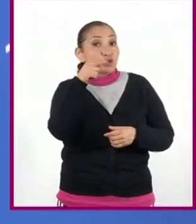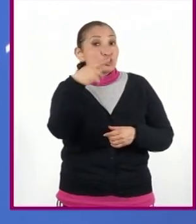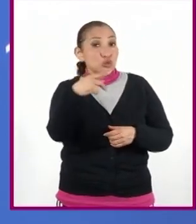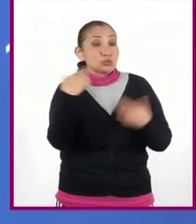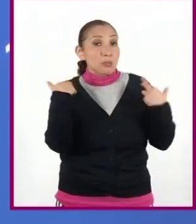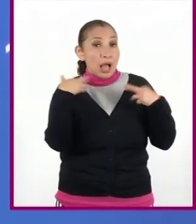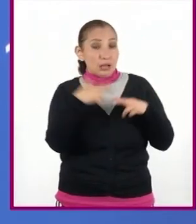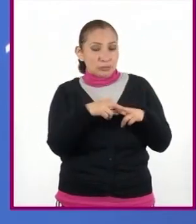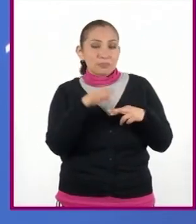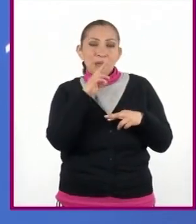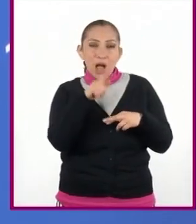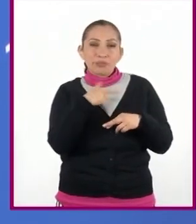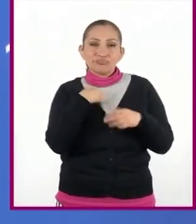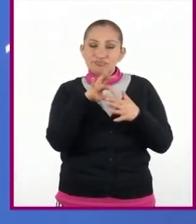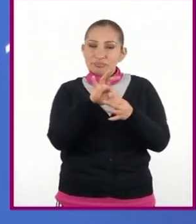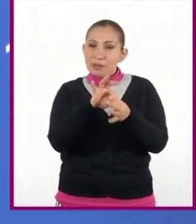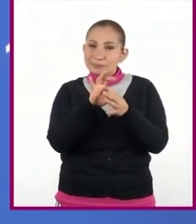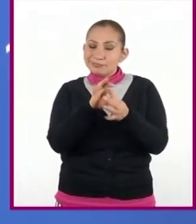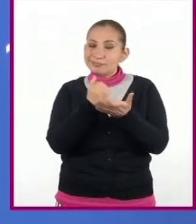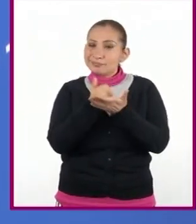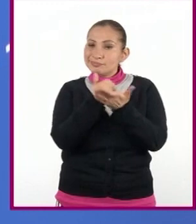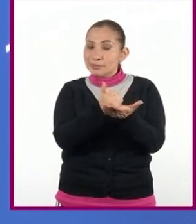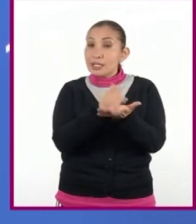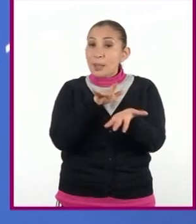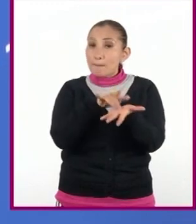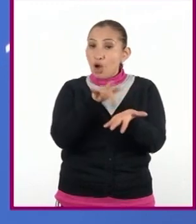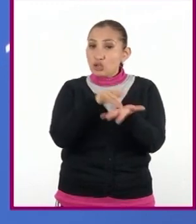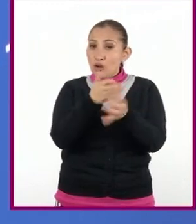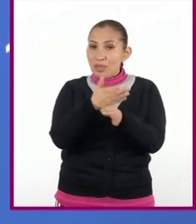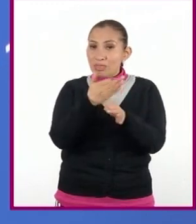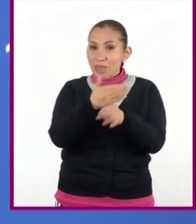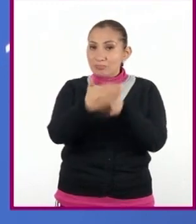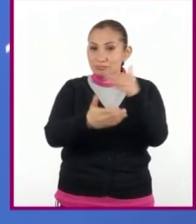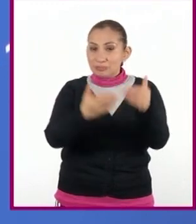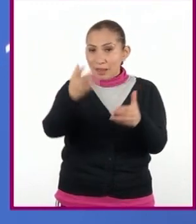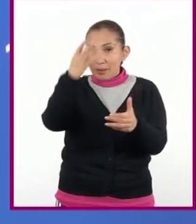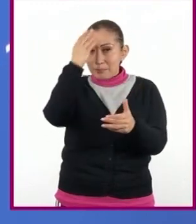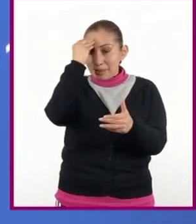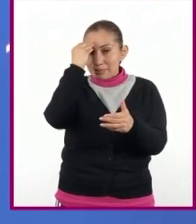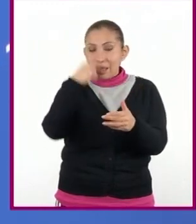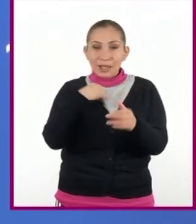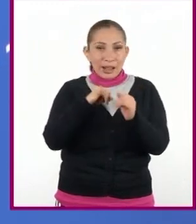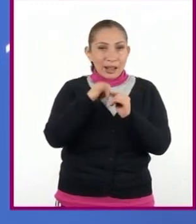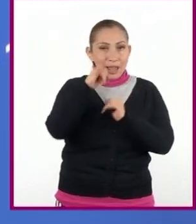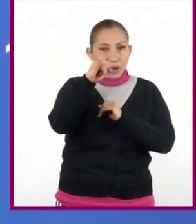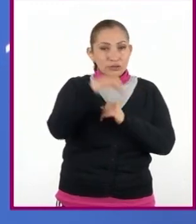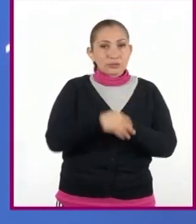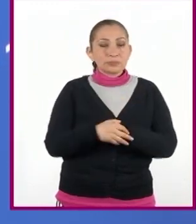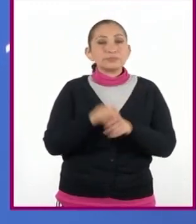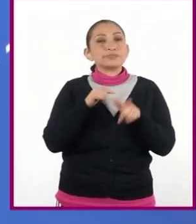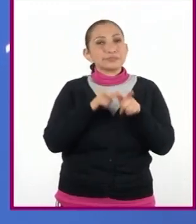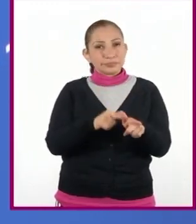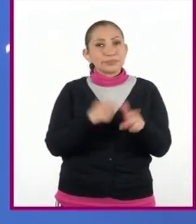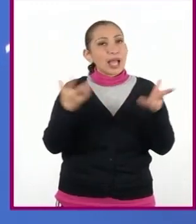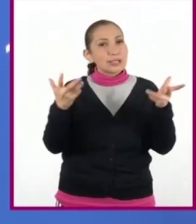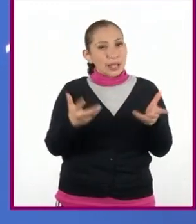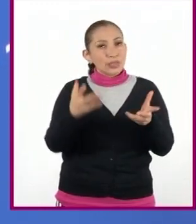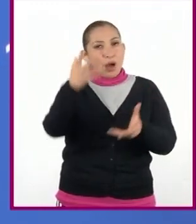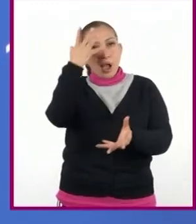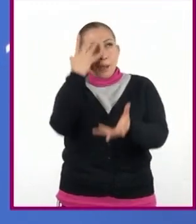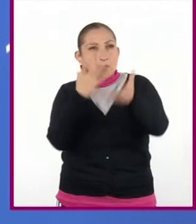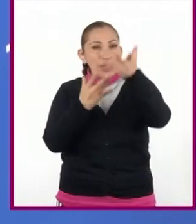profesores son sus mejores aliados y su mejor apoyo en este proceso de aprendizaje a distancia. Sigamos construyendo